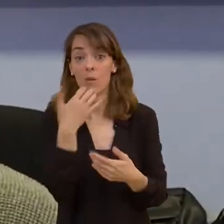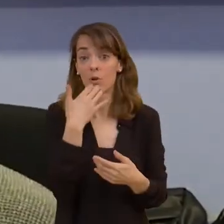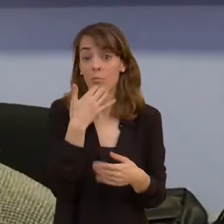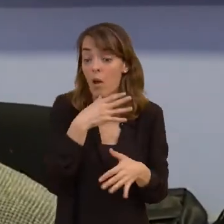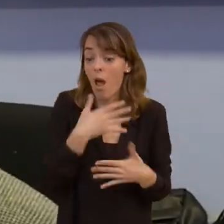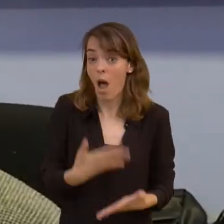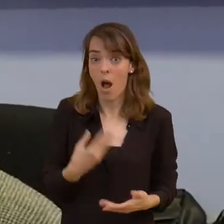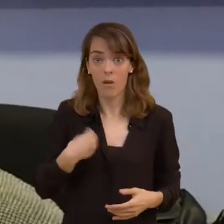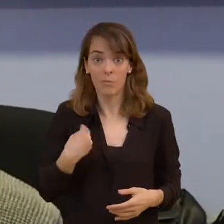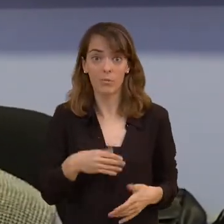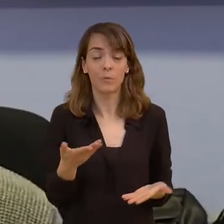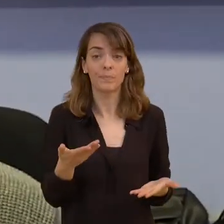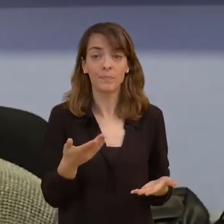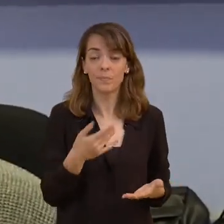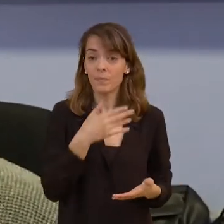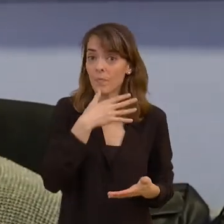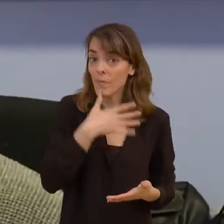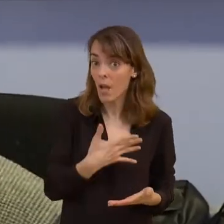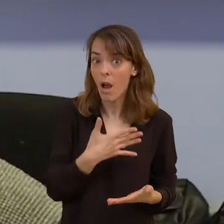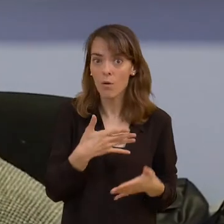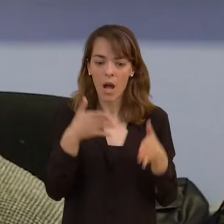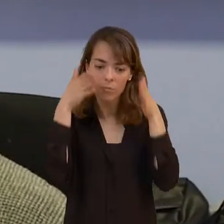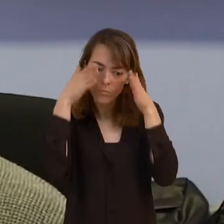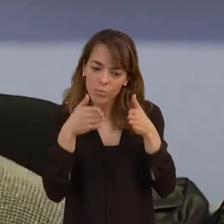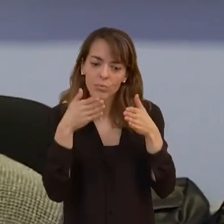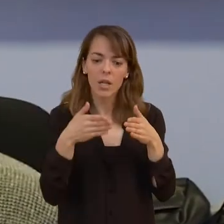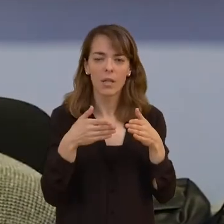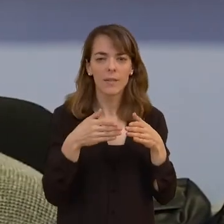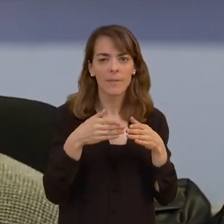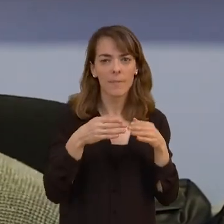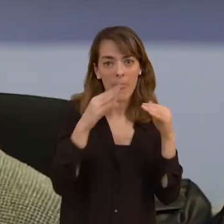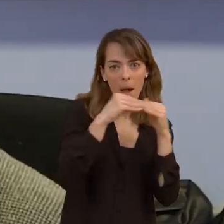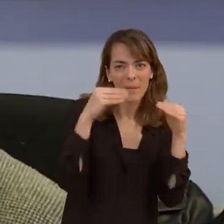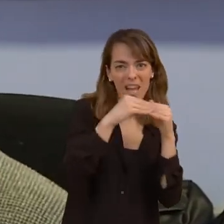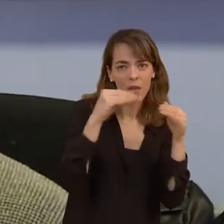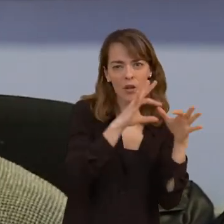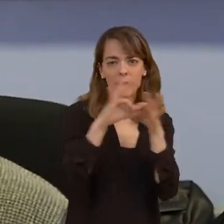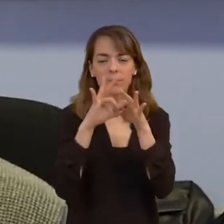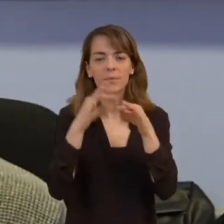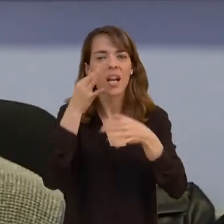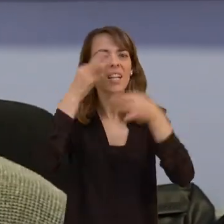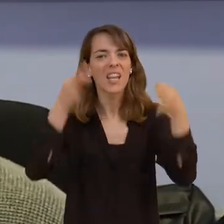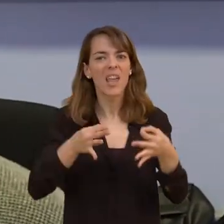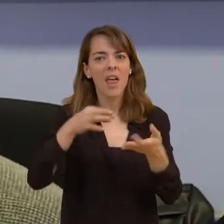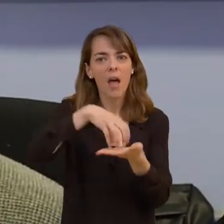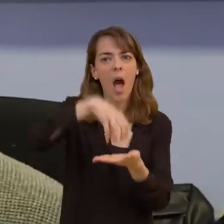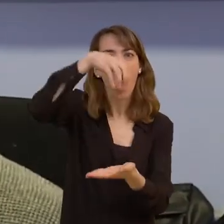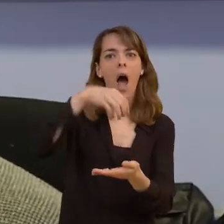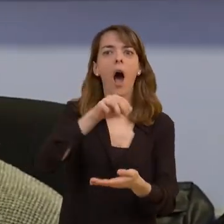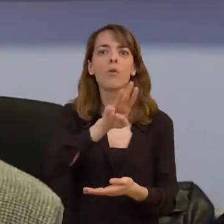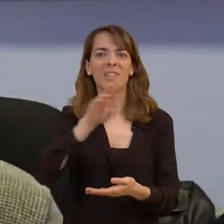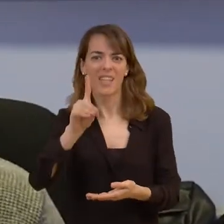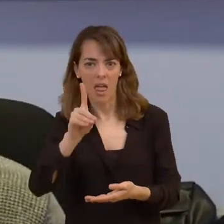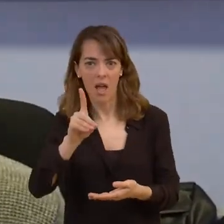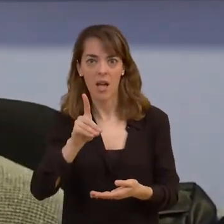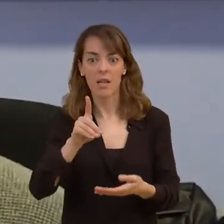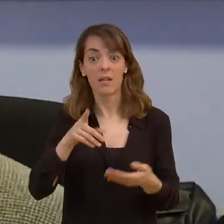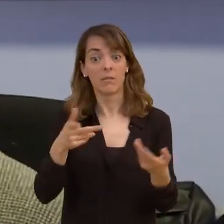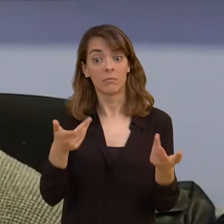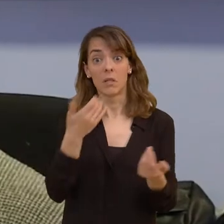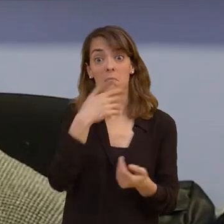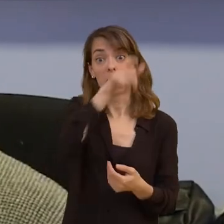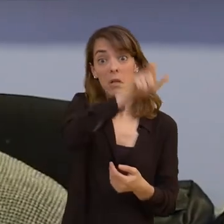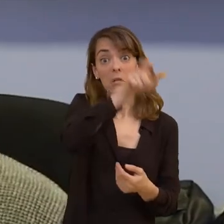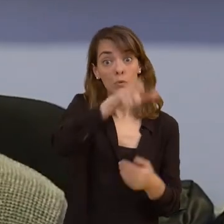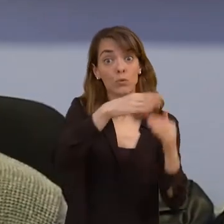por ejemplo actualmente se está trabajando en aplicaciones con realidad aumentada lo que va a permitir al usuario